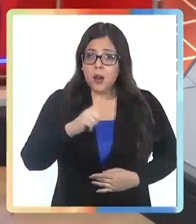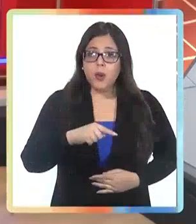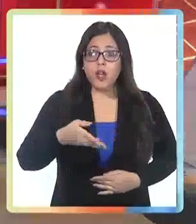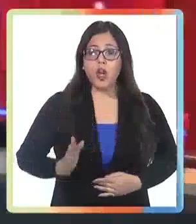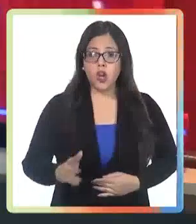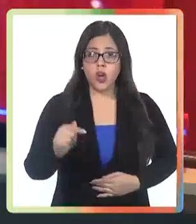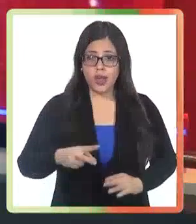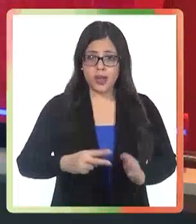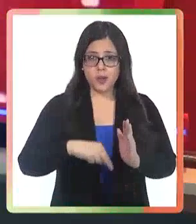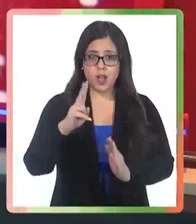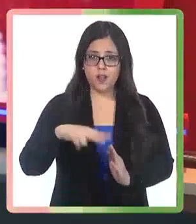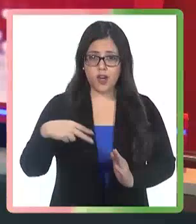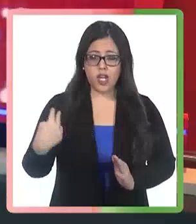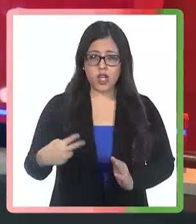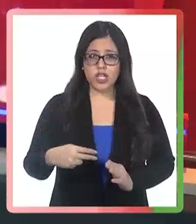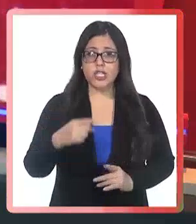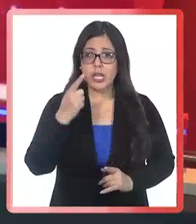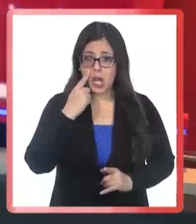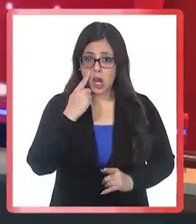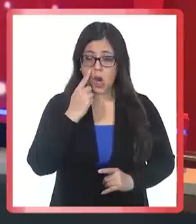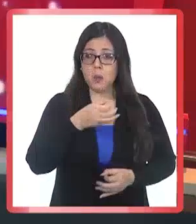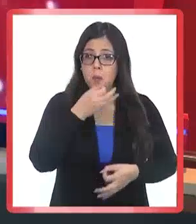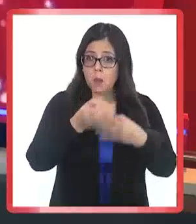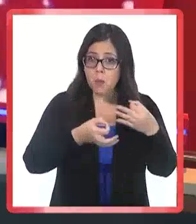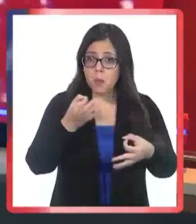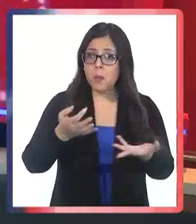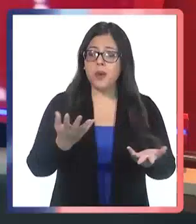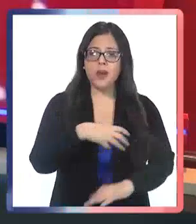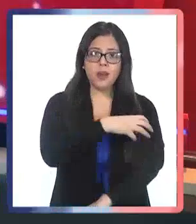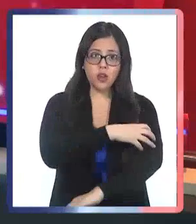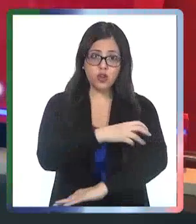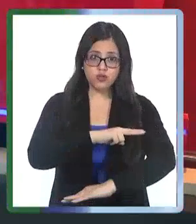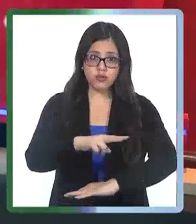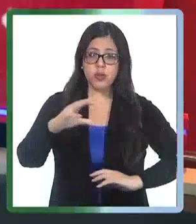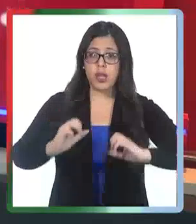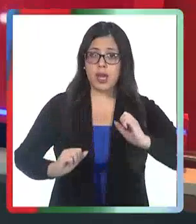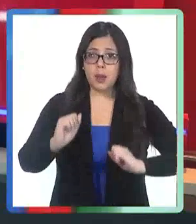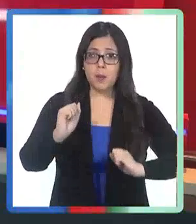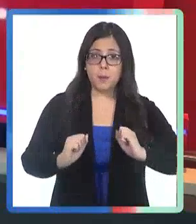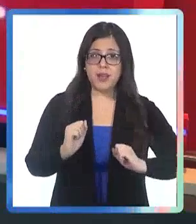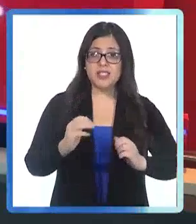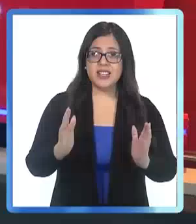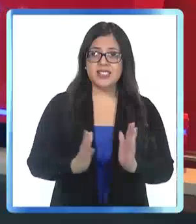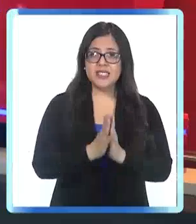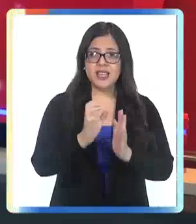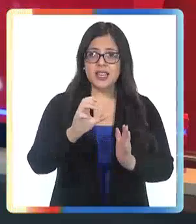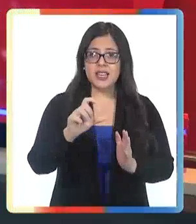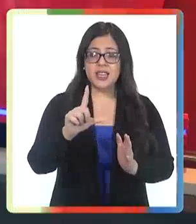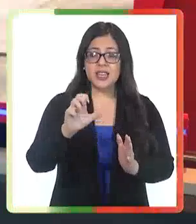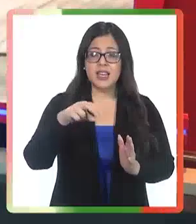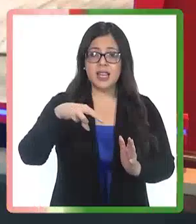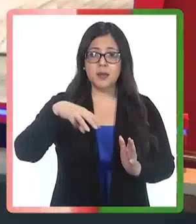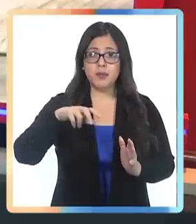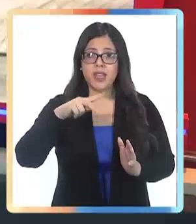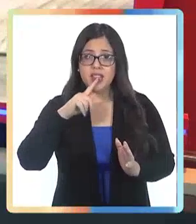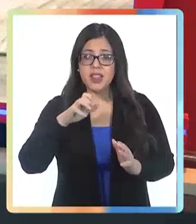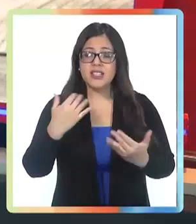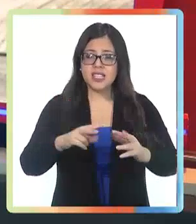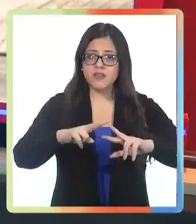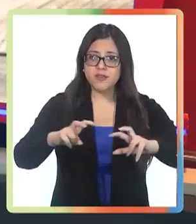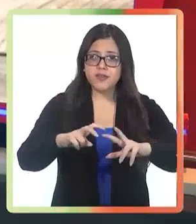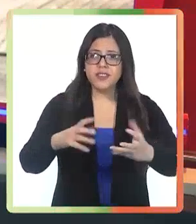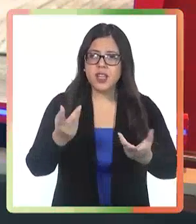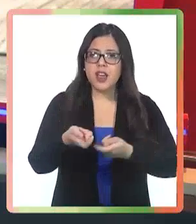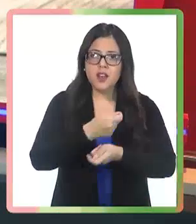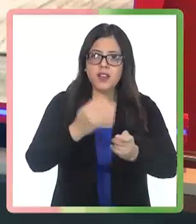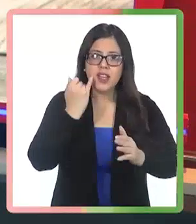Estamos de regreso, seguimos con Portavoz Noticias. Queremos contarles que en la región de Valparaíso, la empresa conservera San Clemente, fue sometida a un sumario